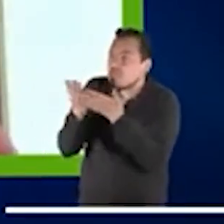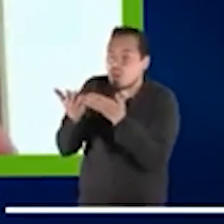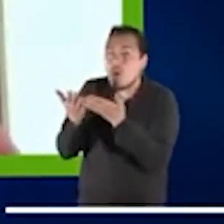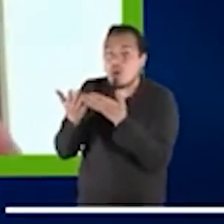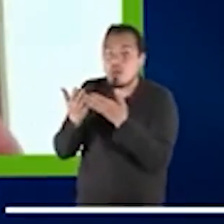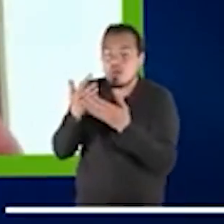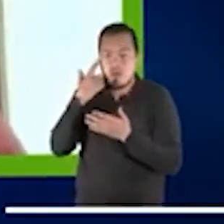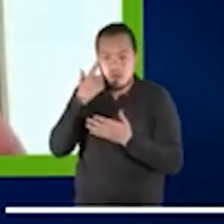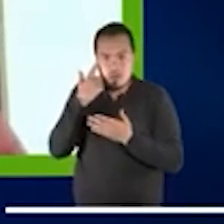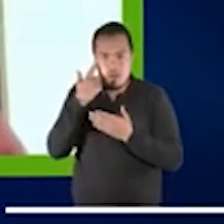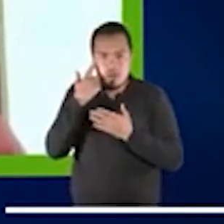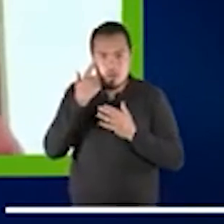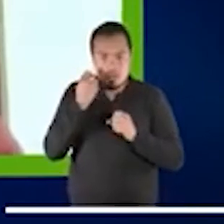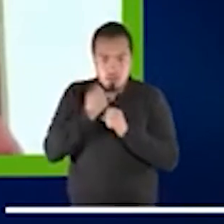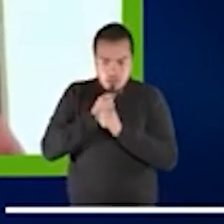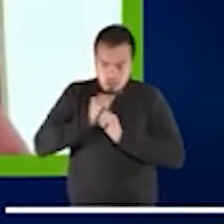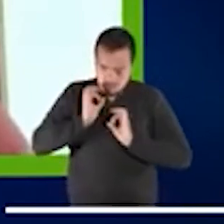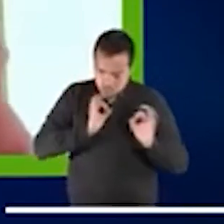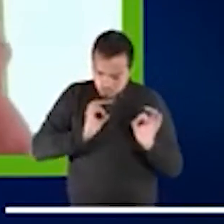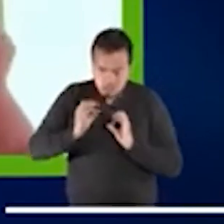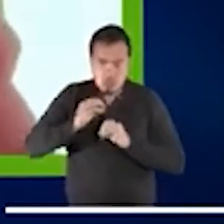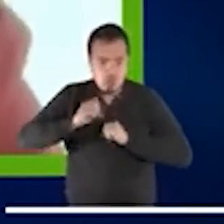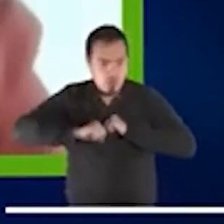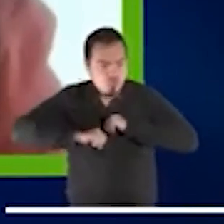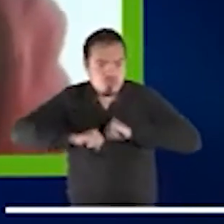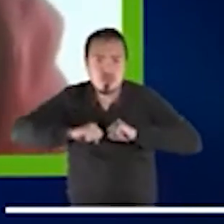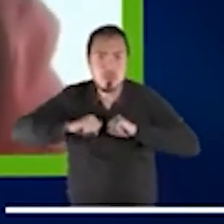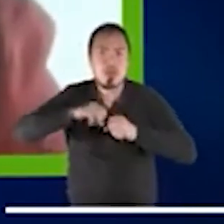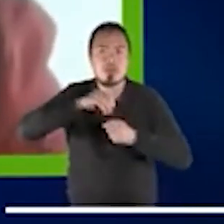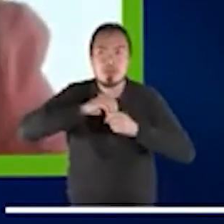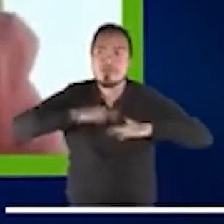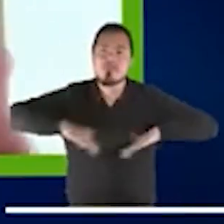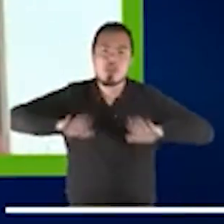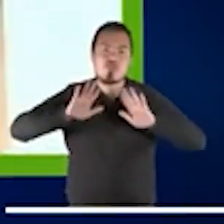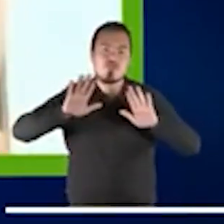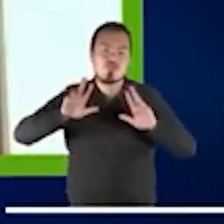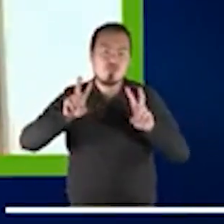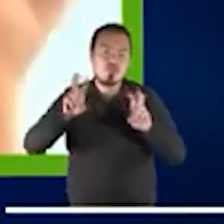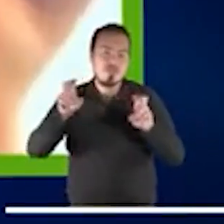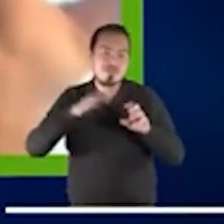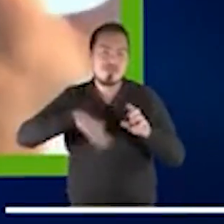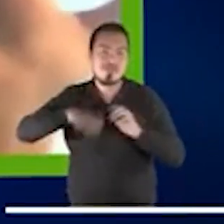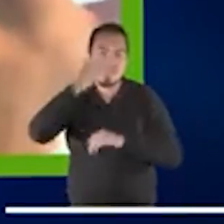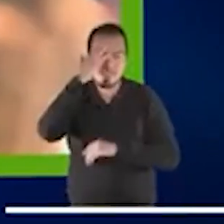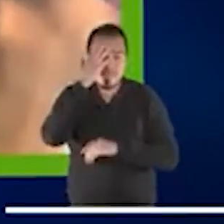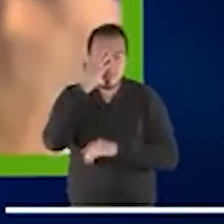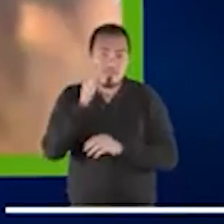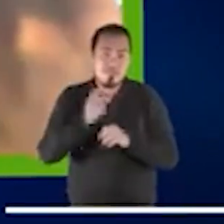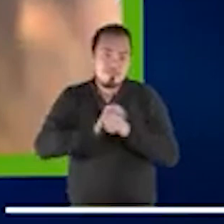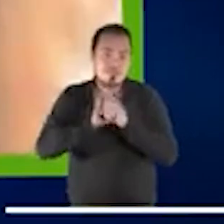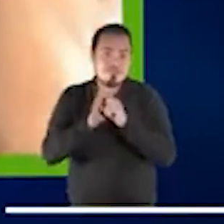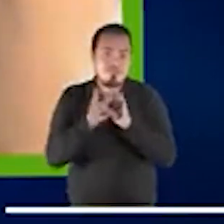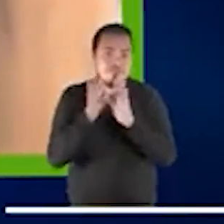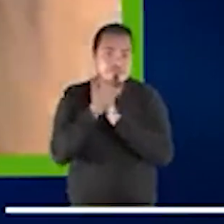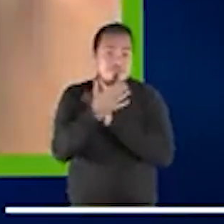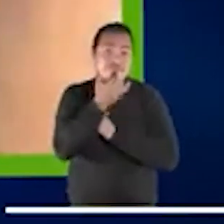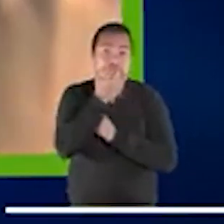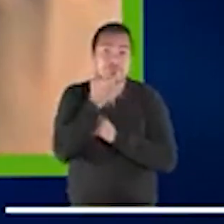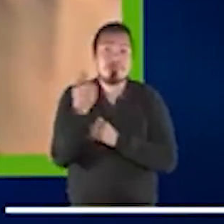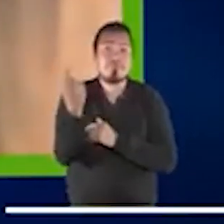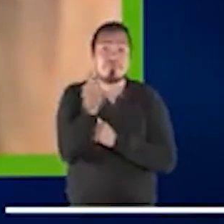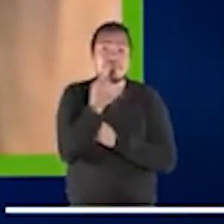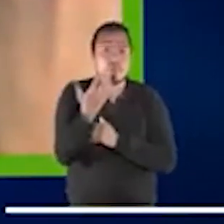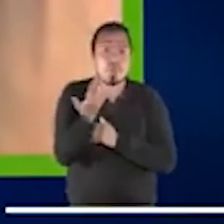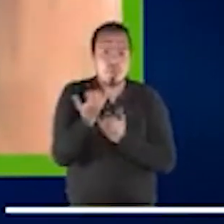tiempos de pandemia lo que para mí me parece más importante es cómo reflexionar a cómo podemos utilizar la pandemia